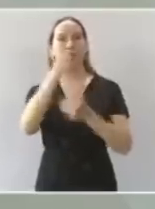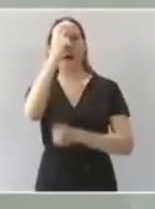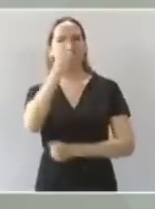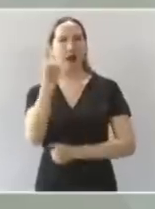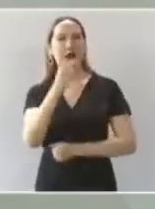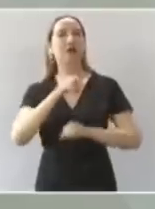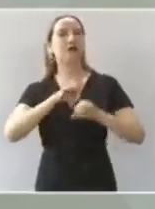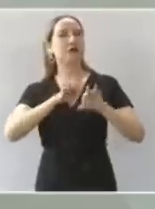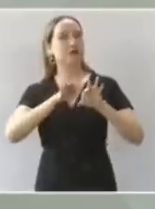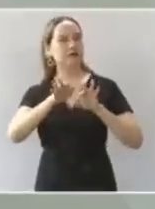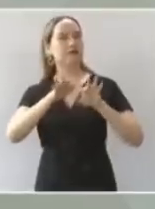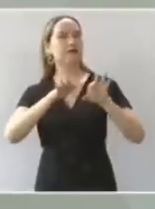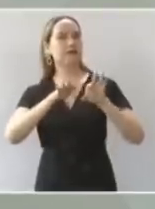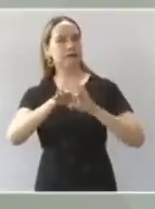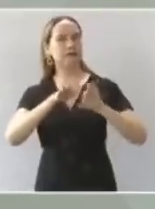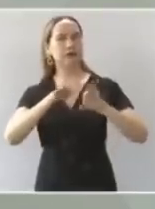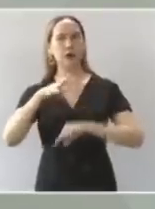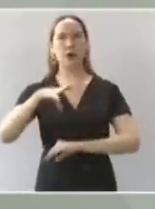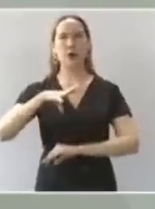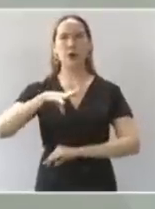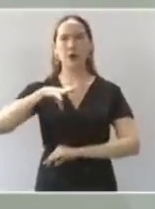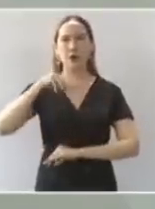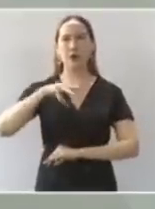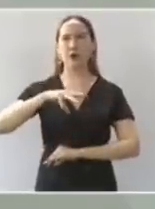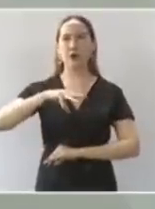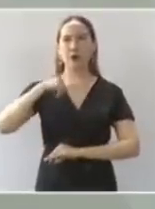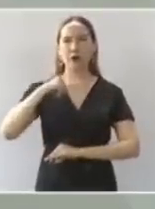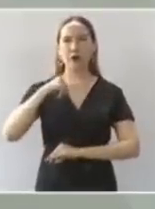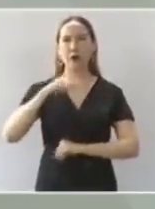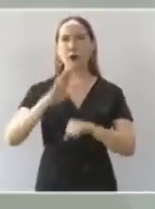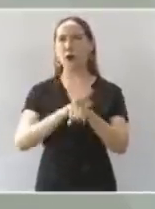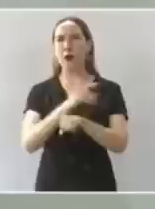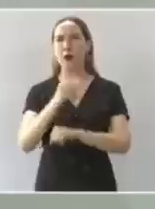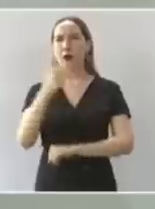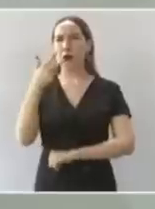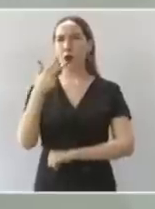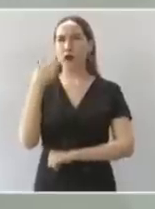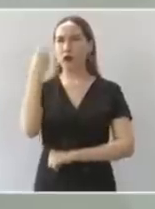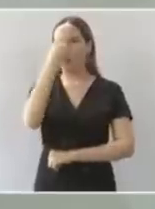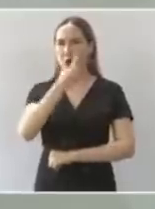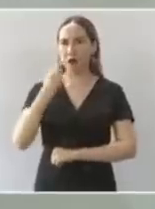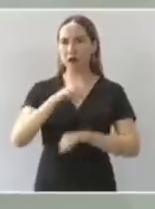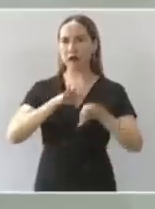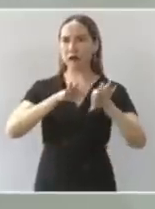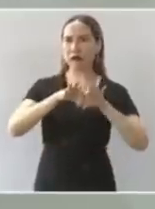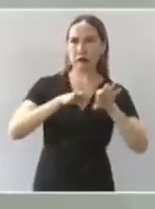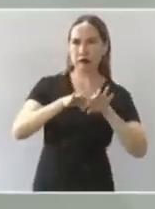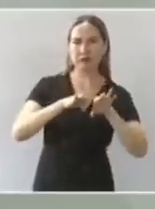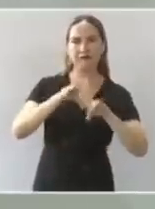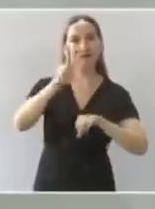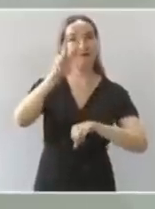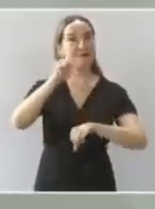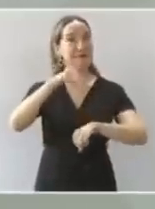no trabajamos ocho horas. Trabajamos más.